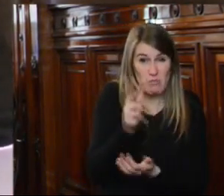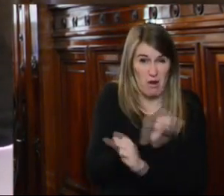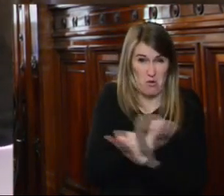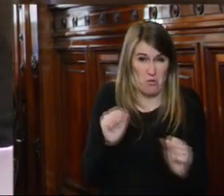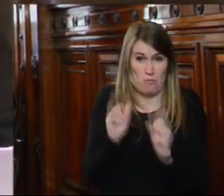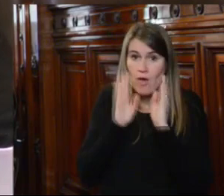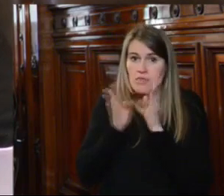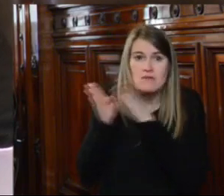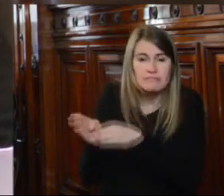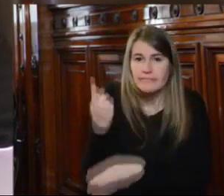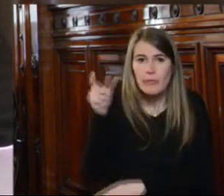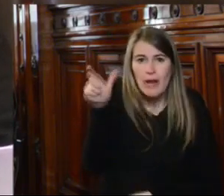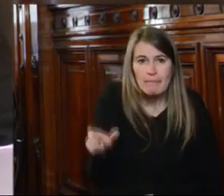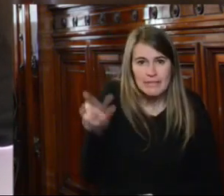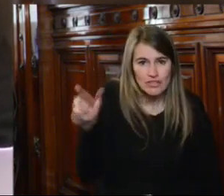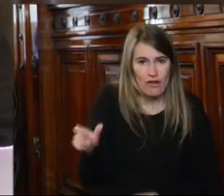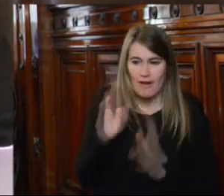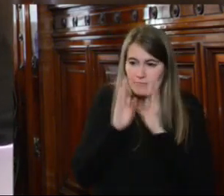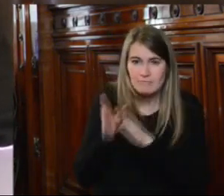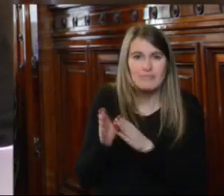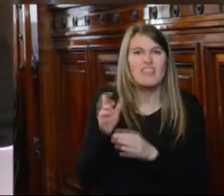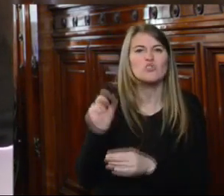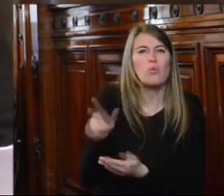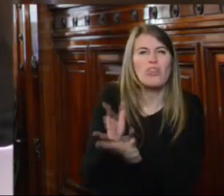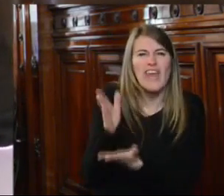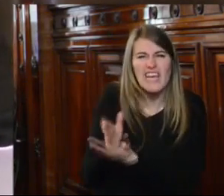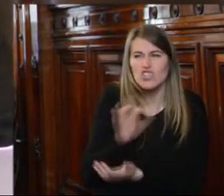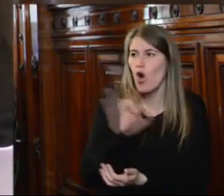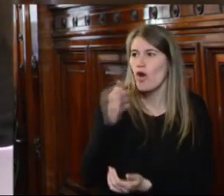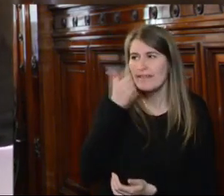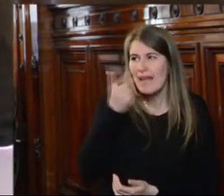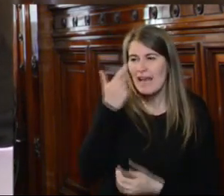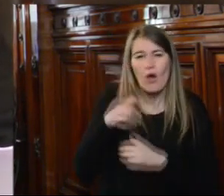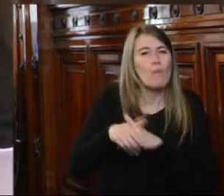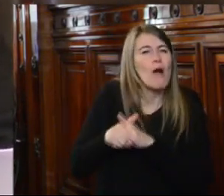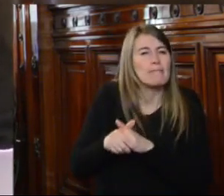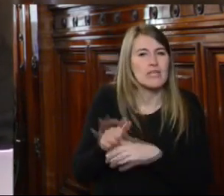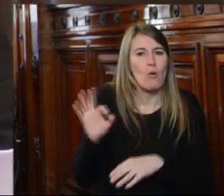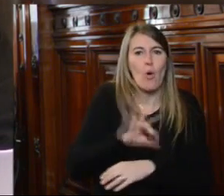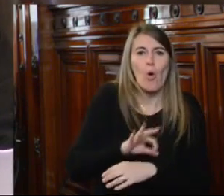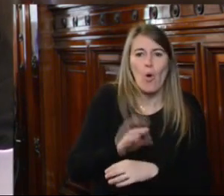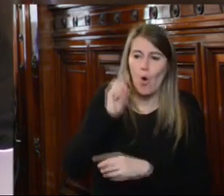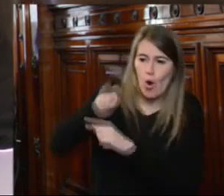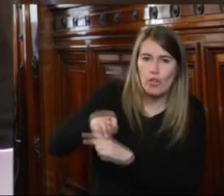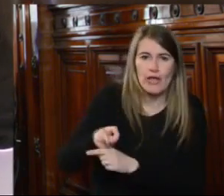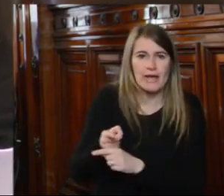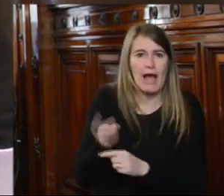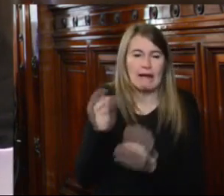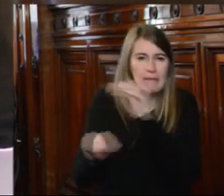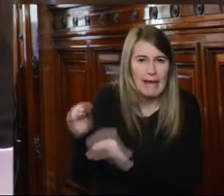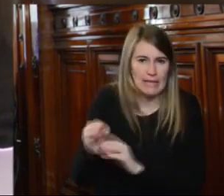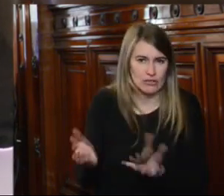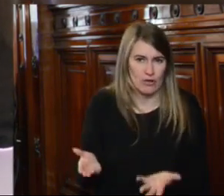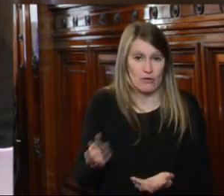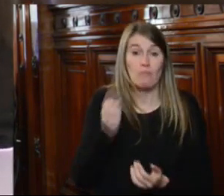pretensiones conformadas por derechos subjetivos o intereses legítimos ni ordenar su reparación máxime cuando el ordenamiento